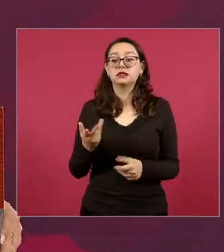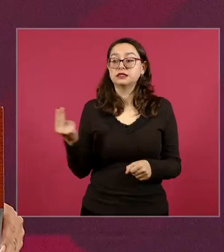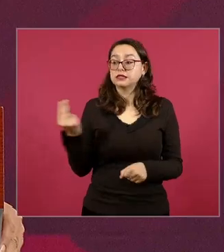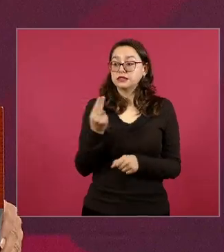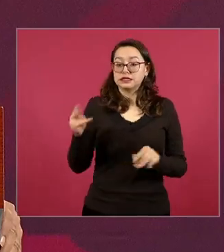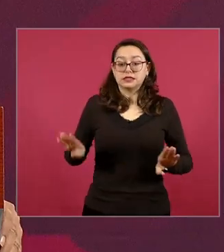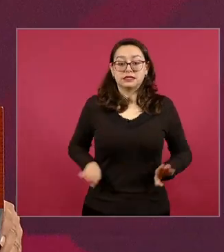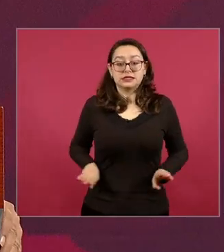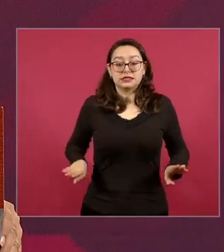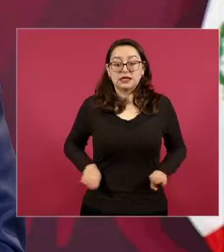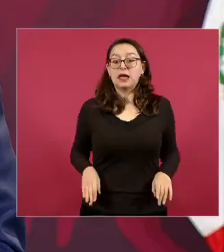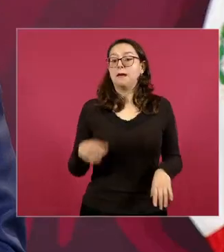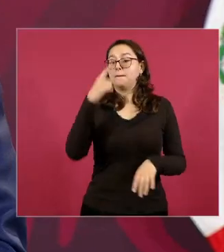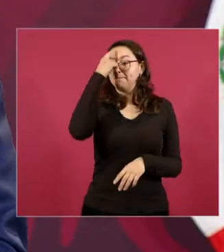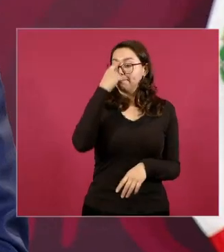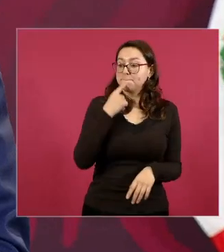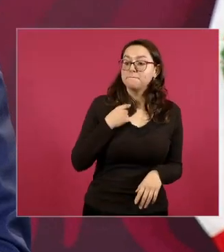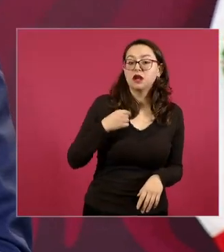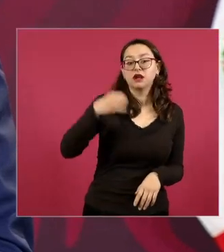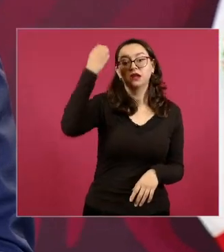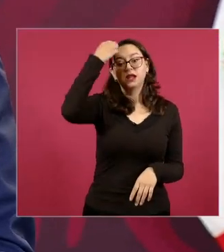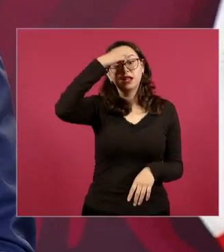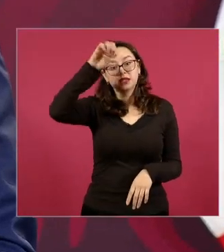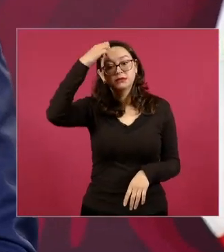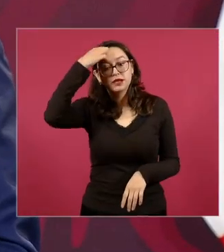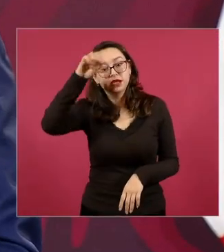¿cuánto tiempo de experiencia?